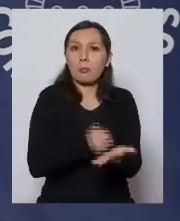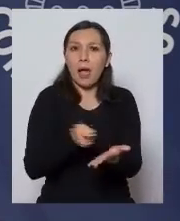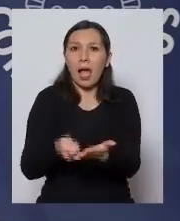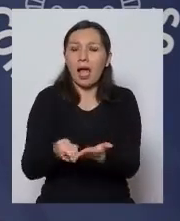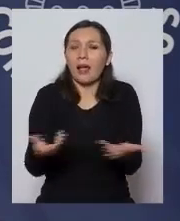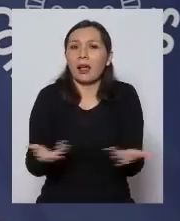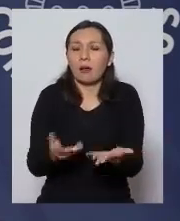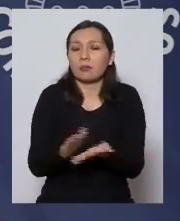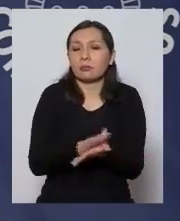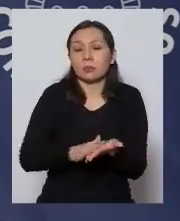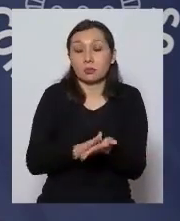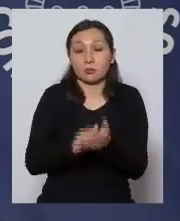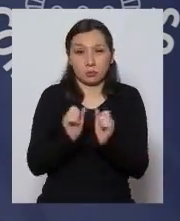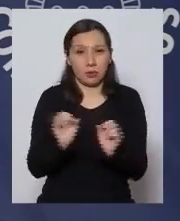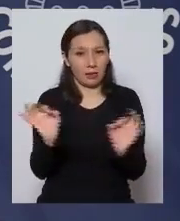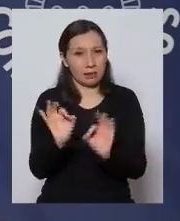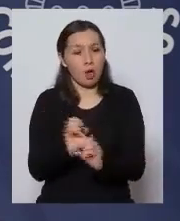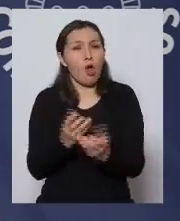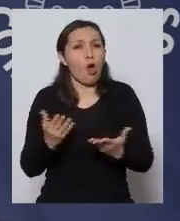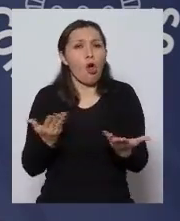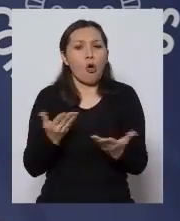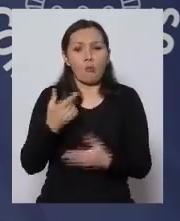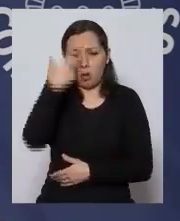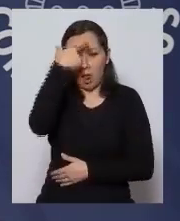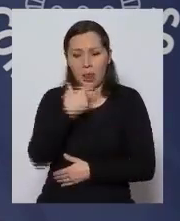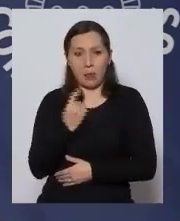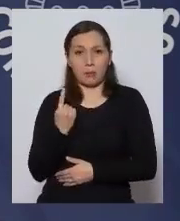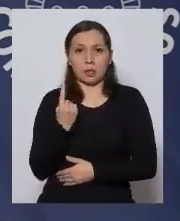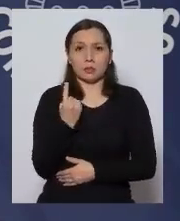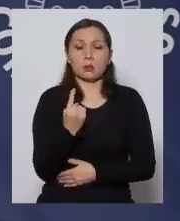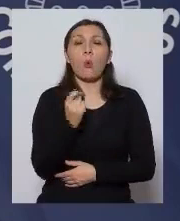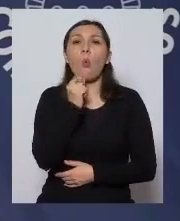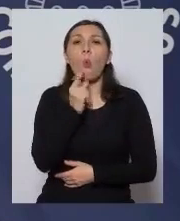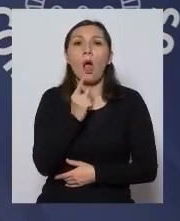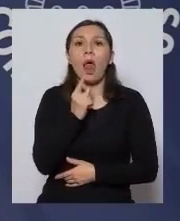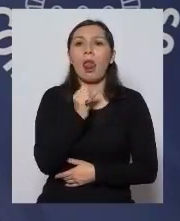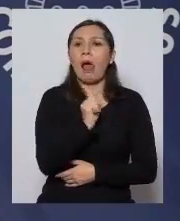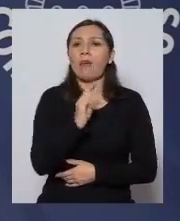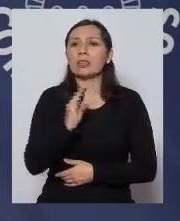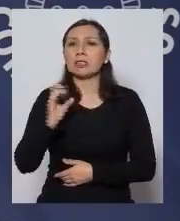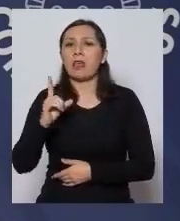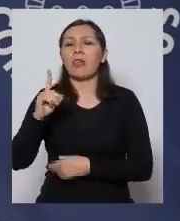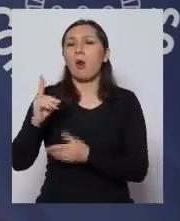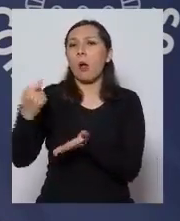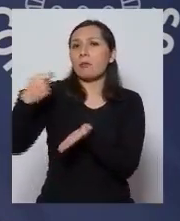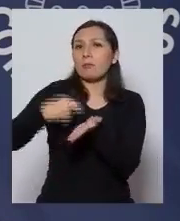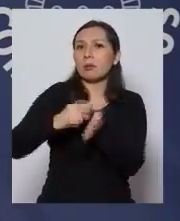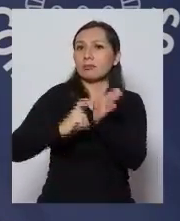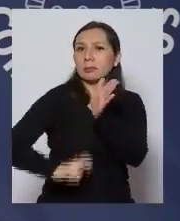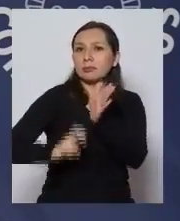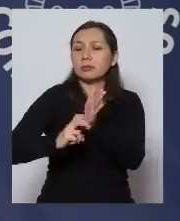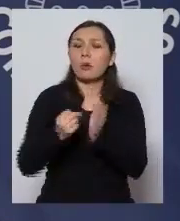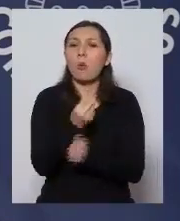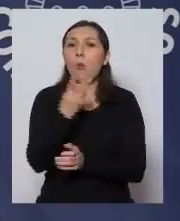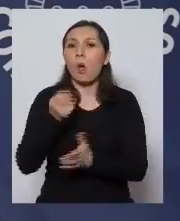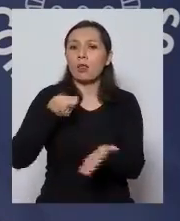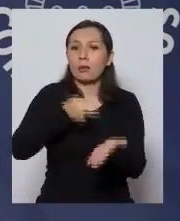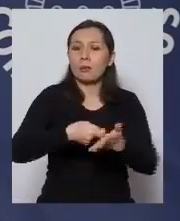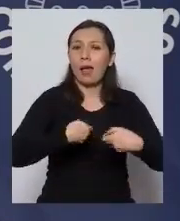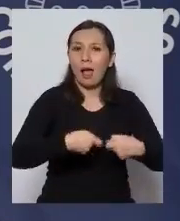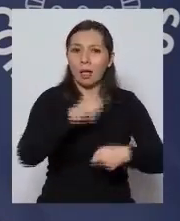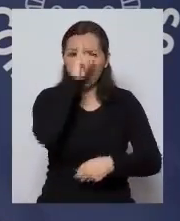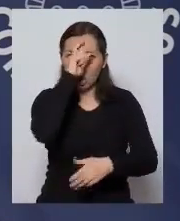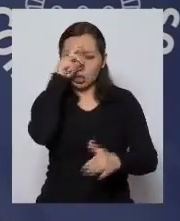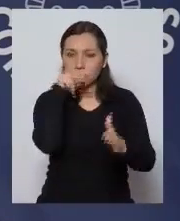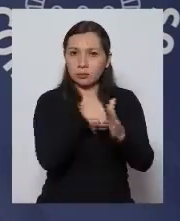por ejemplo se puede explicar más cómo funciona para el usuario dependiendo del tramo qué bonificación existe si hay estimación de cuánto está costando la